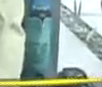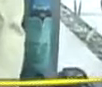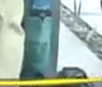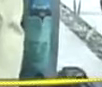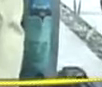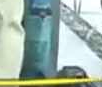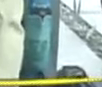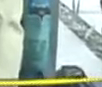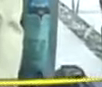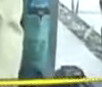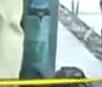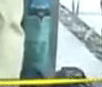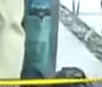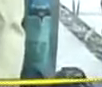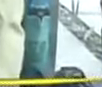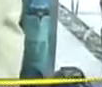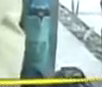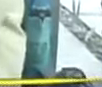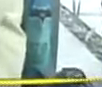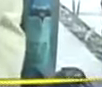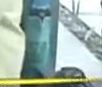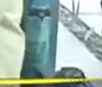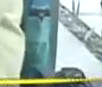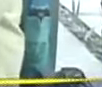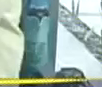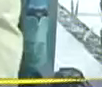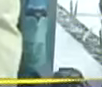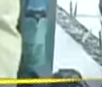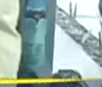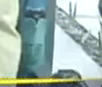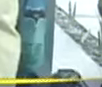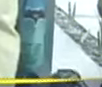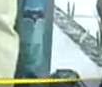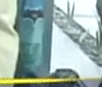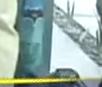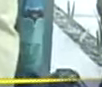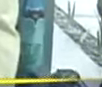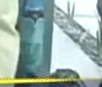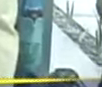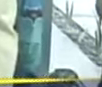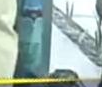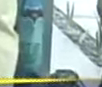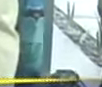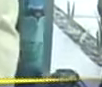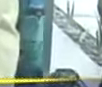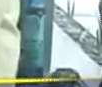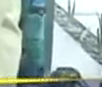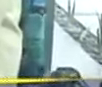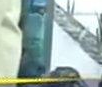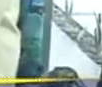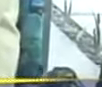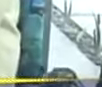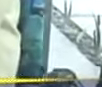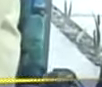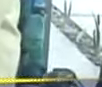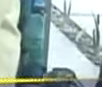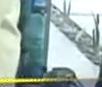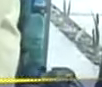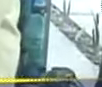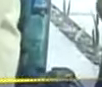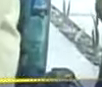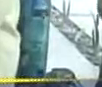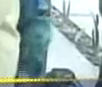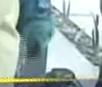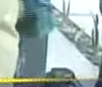Así que me alegra mucho conocerla Igual Y entregarle estas instalaciones Para que ustedes puedan disfrutar De